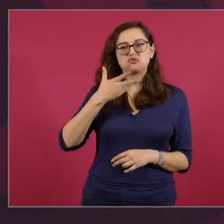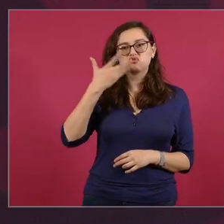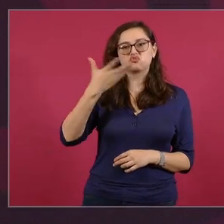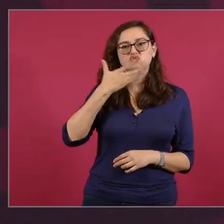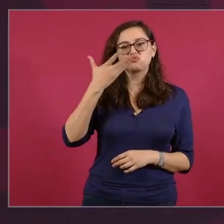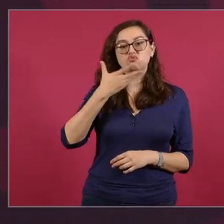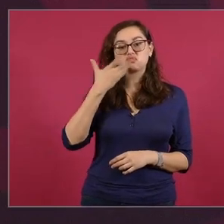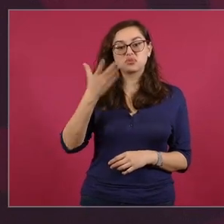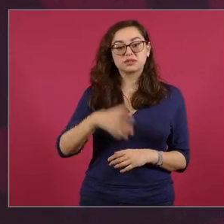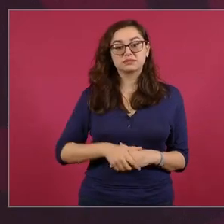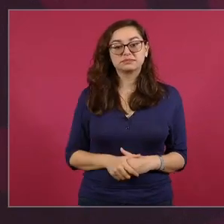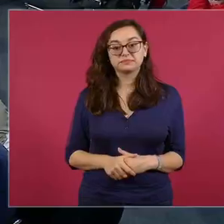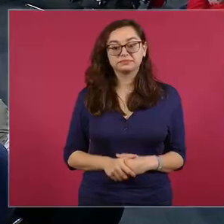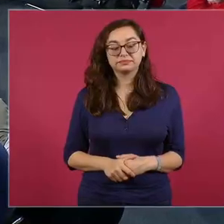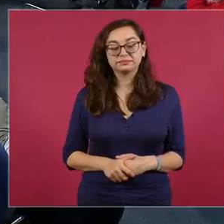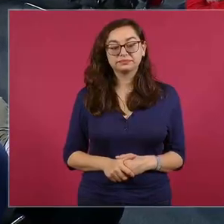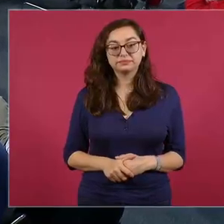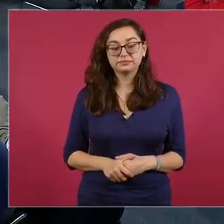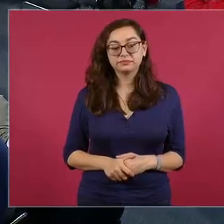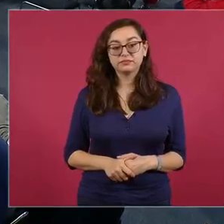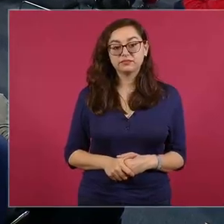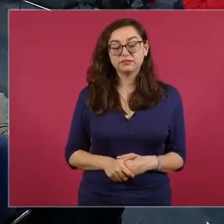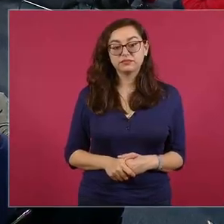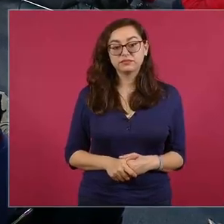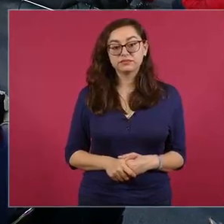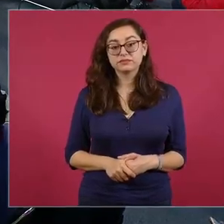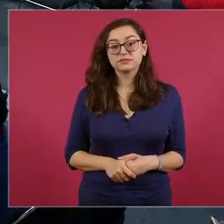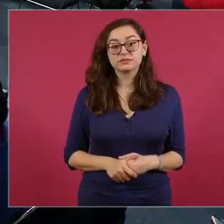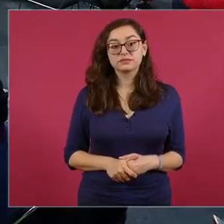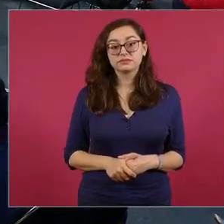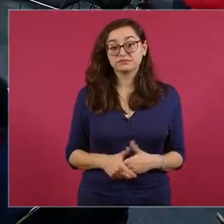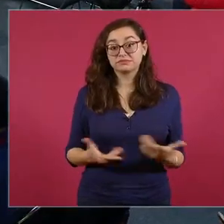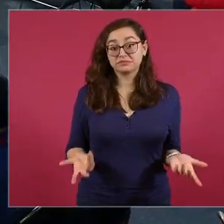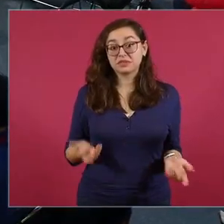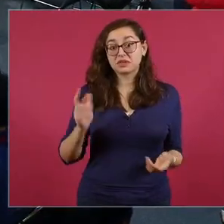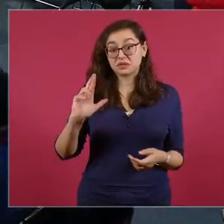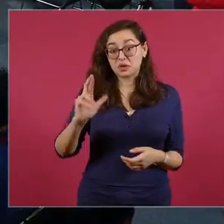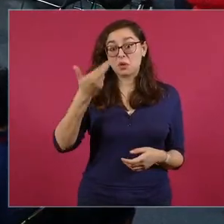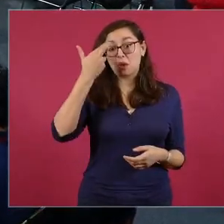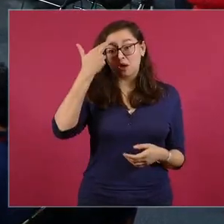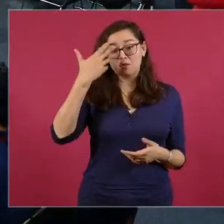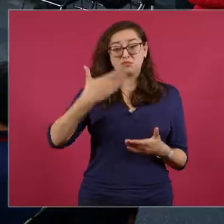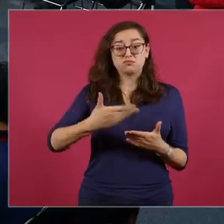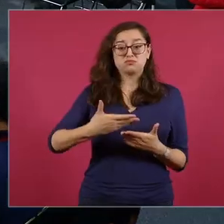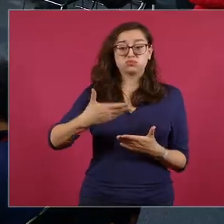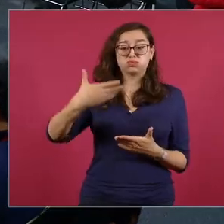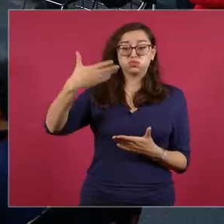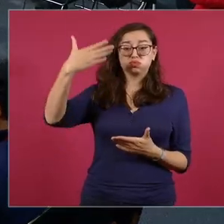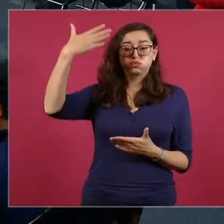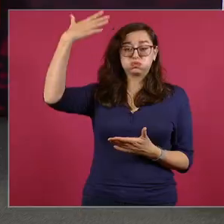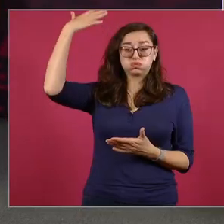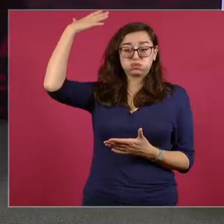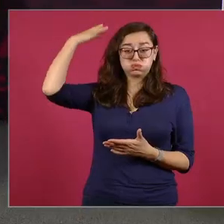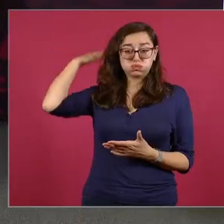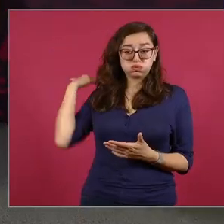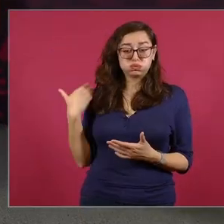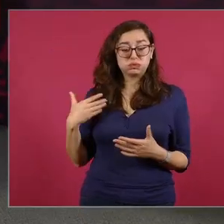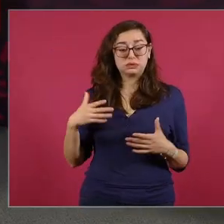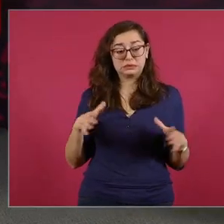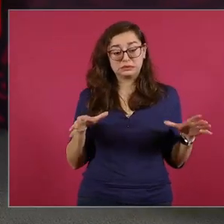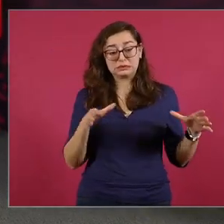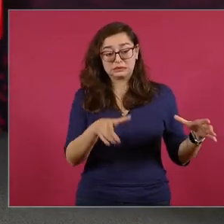acuérdense como fueron a buscar a Santana al extranjero como fueron a buscar a